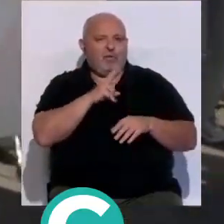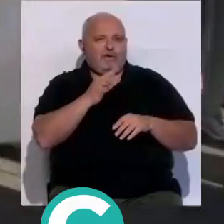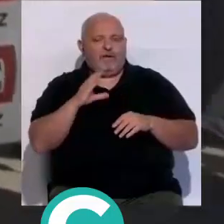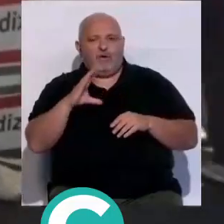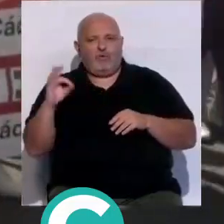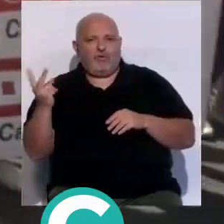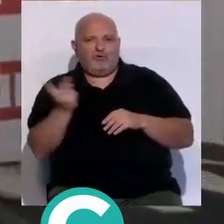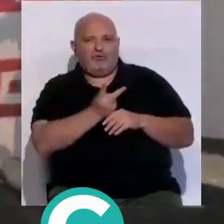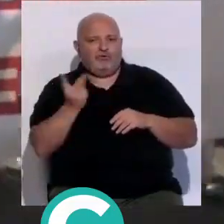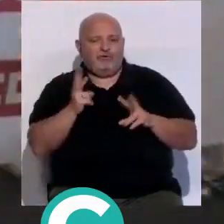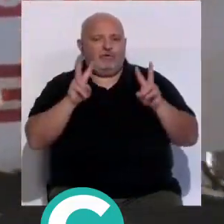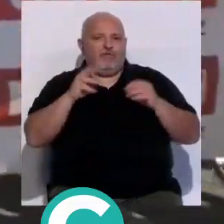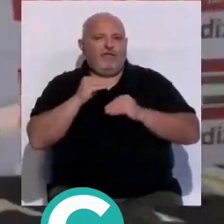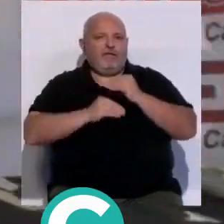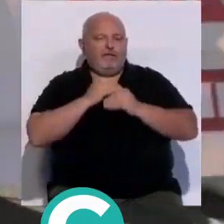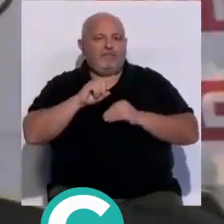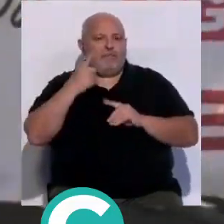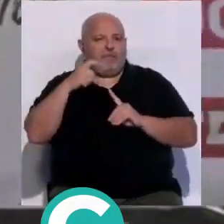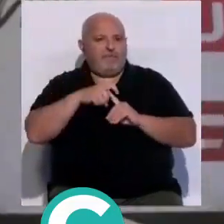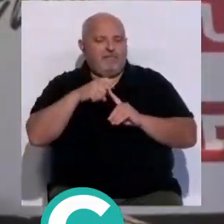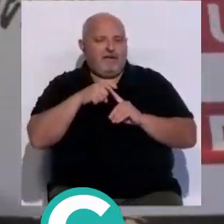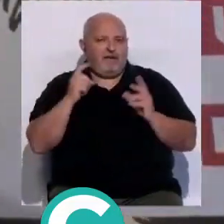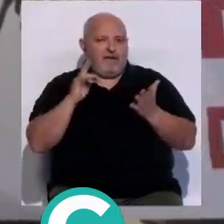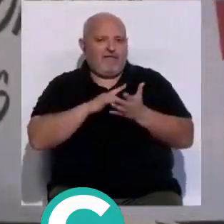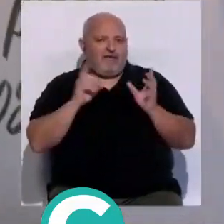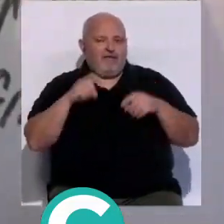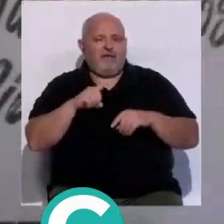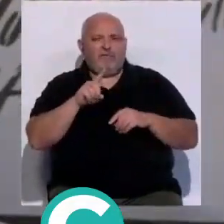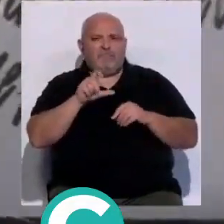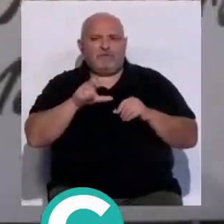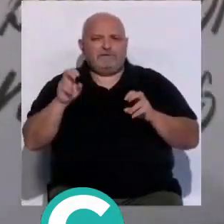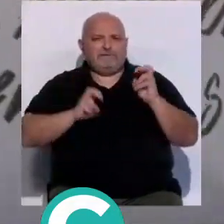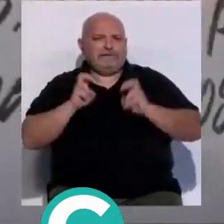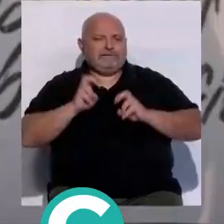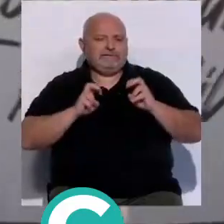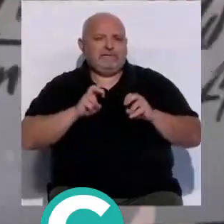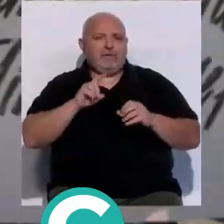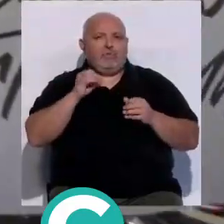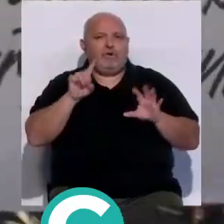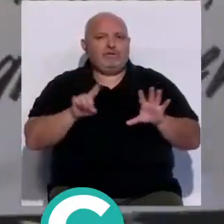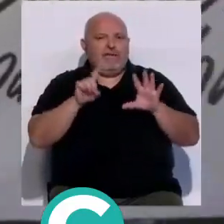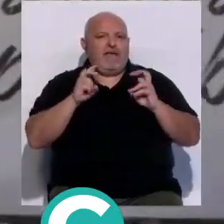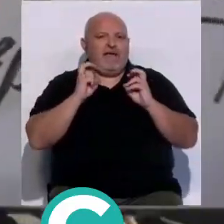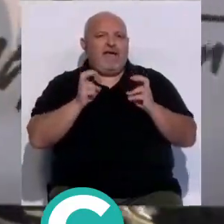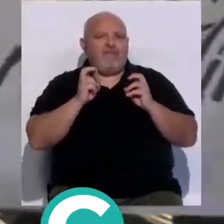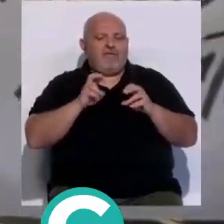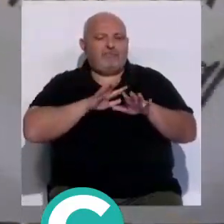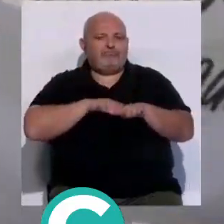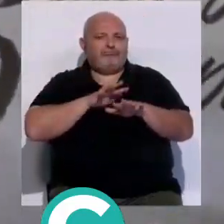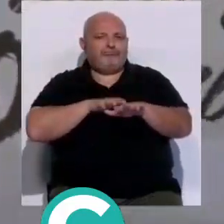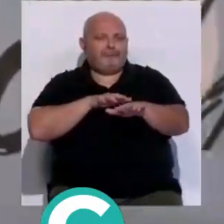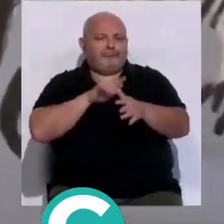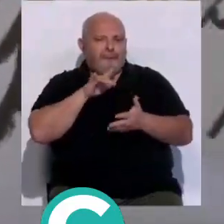UGT y Comisiones Obreras en la celebración del primero de mayo en la capital. Cientos de personas se han dado cita en el número 6 de la avenida de Andalucía para